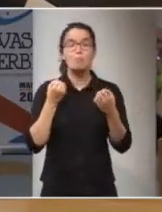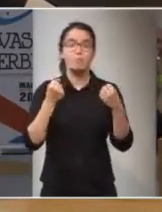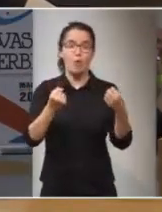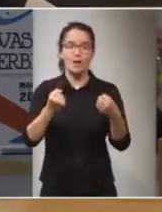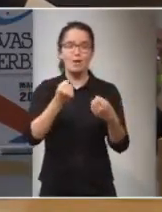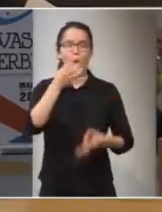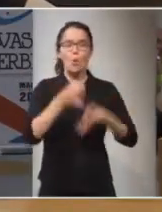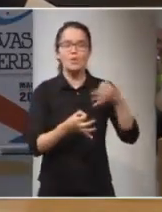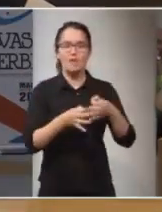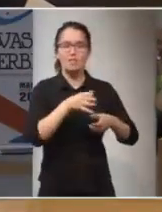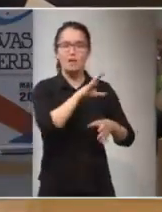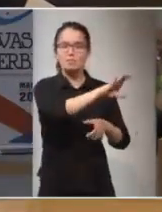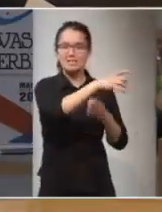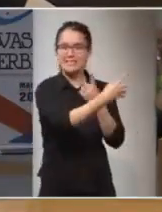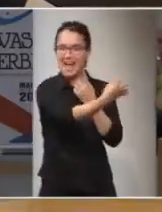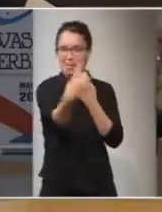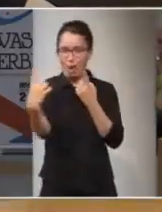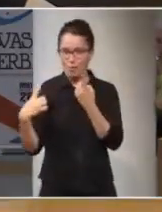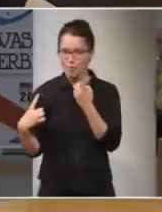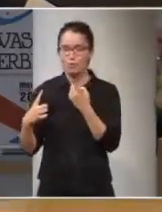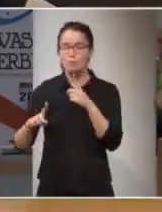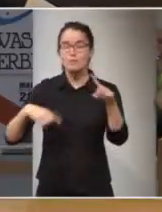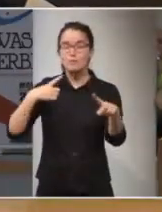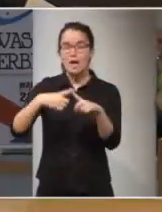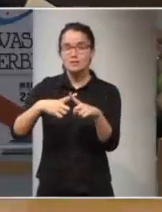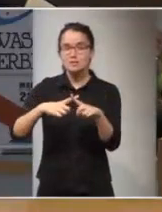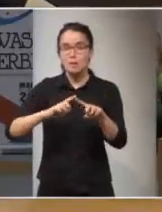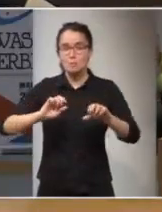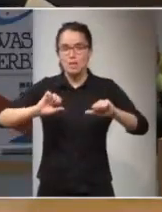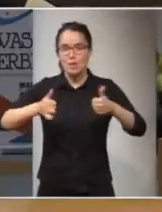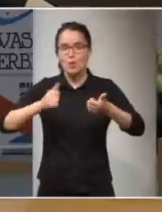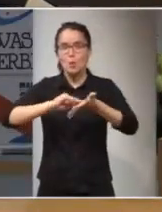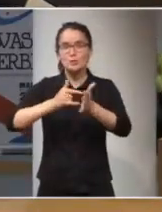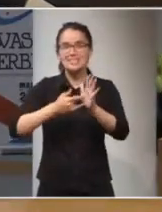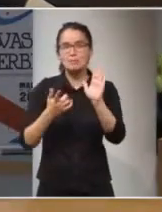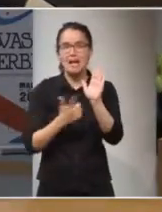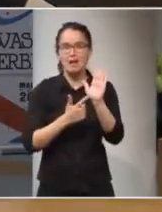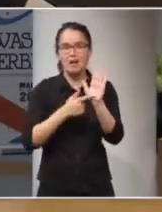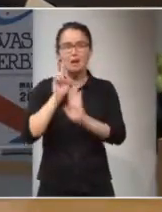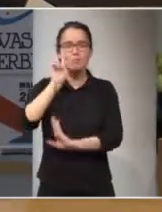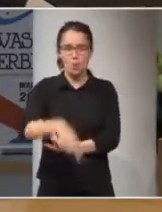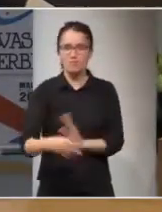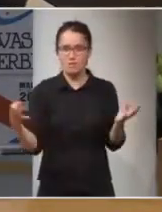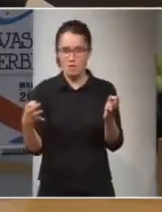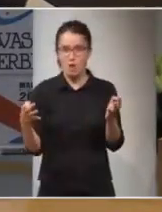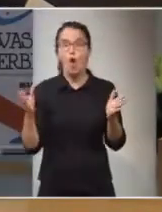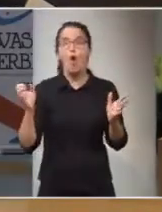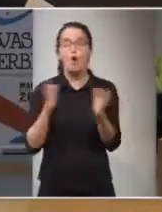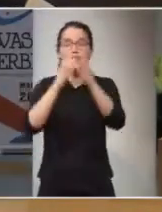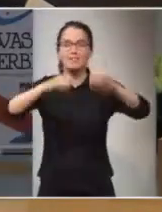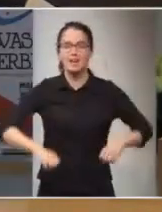de cada uno de los estados y partiendo de un sistema legal que lo reconozca o de tratados